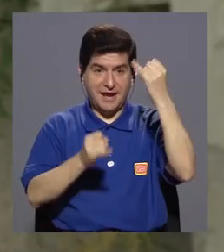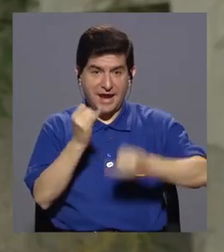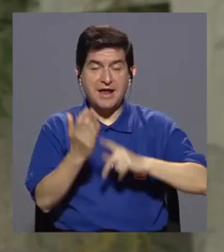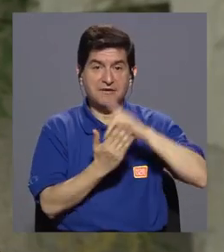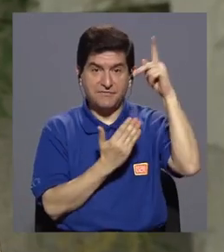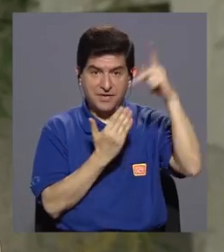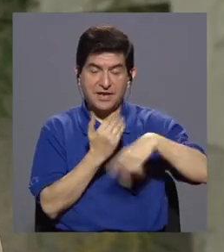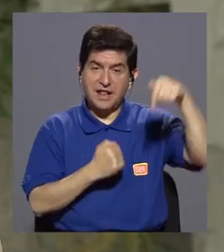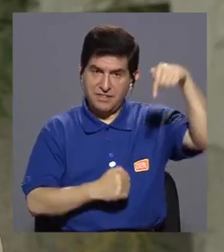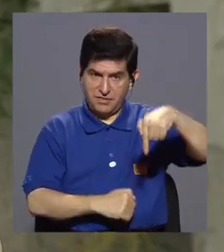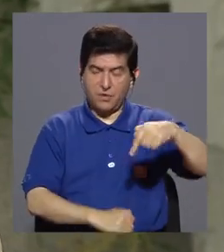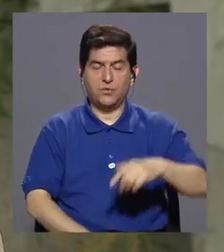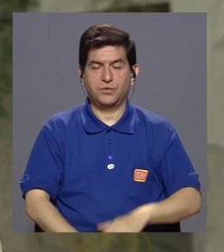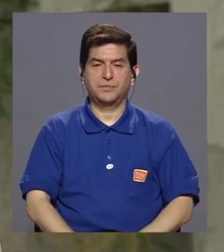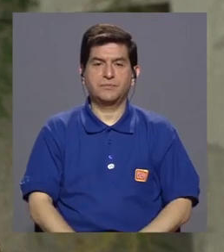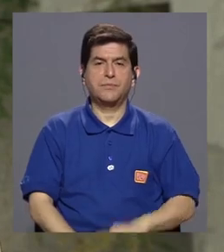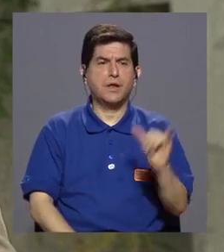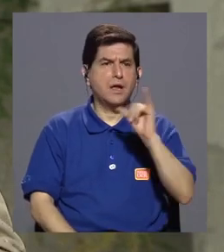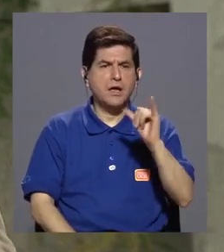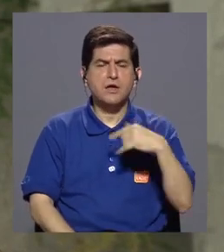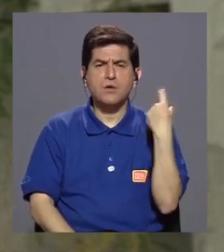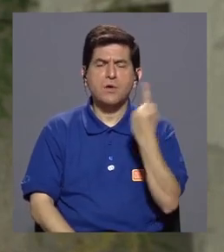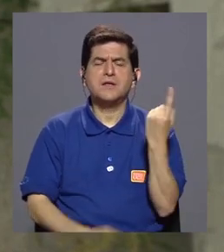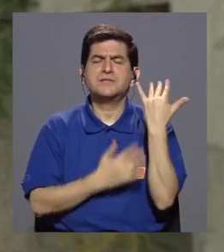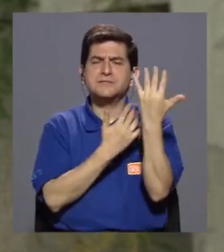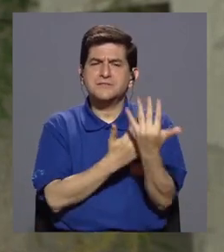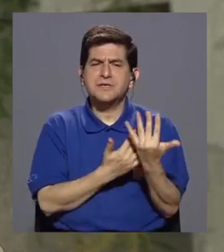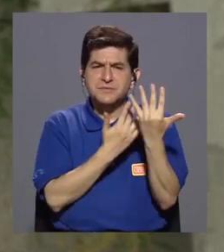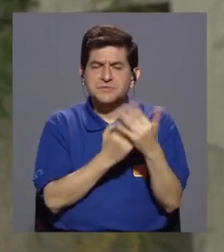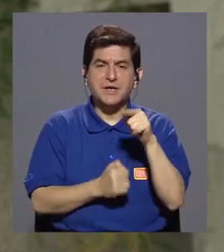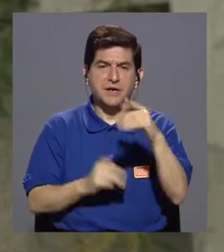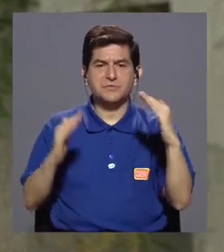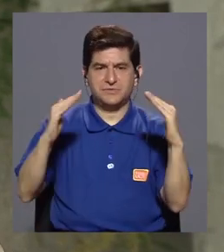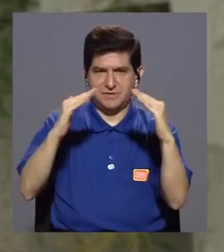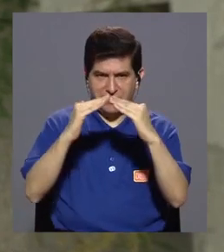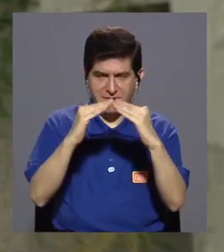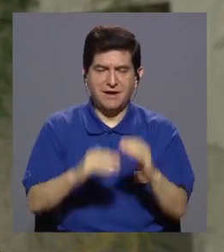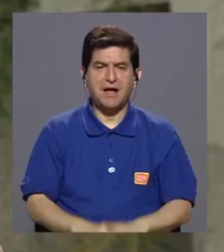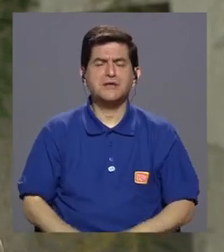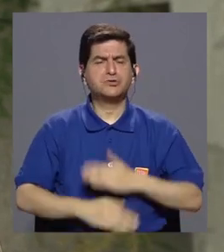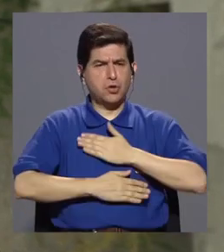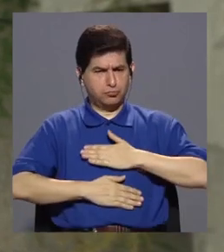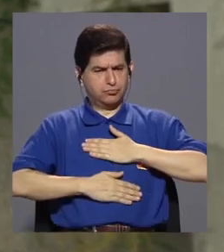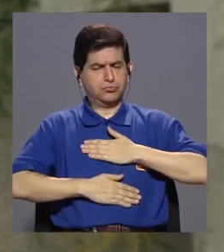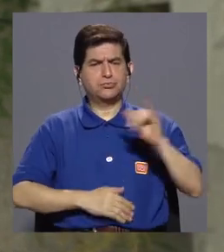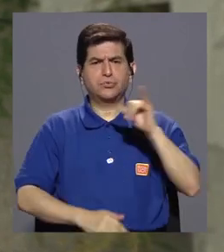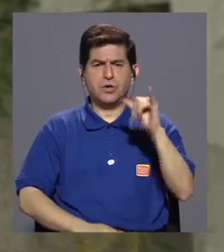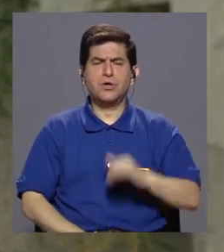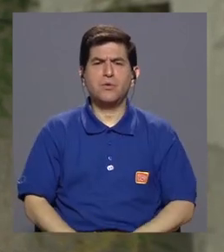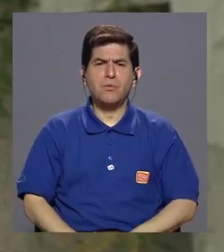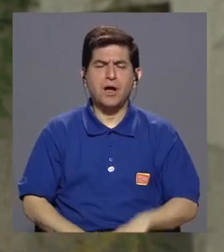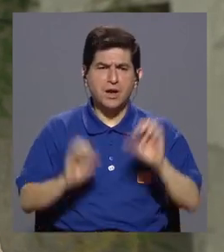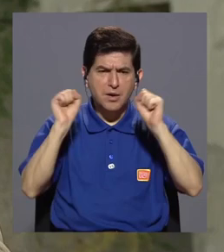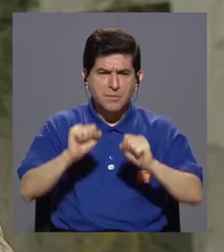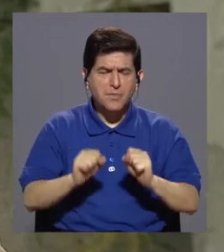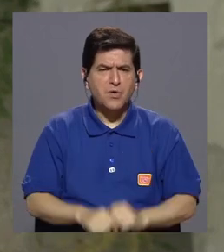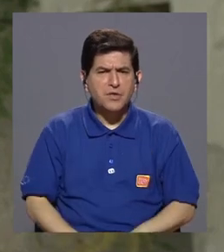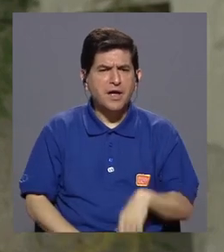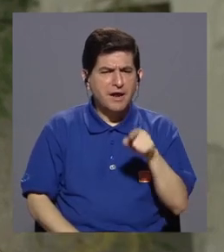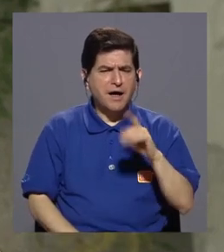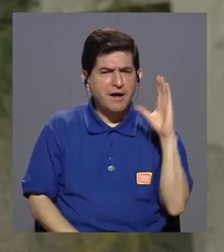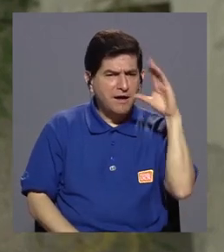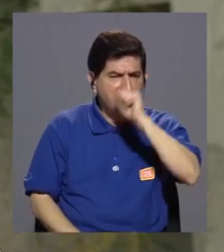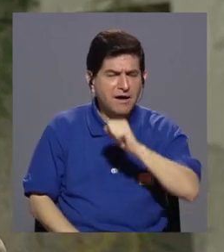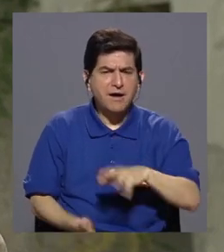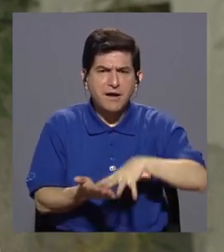Hemos llegado al final de nuestro programa del día de hoy, igual, siempre con la esperanza de que en sus hogares la hayan pasado bien, al mismo tiempo que hayan podido tomar